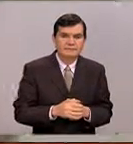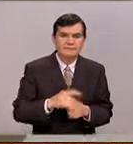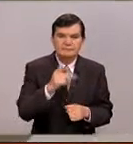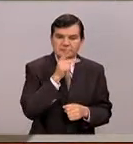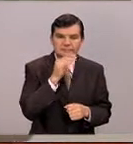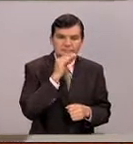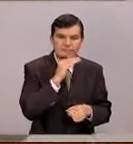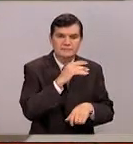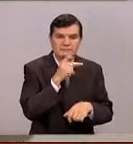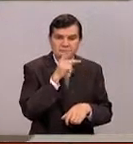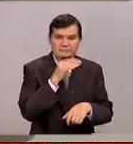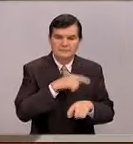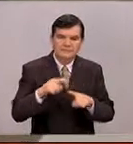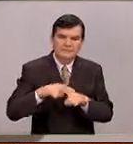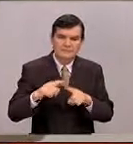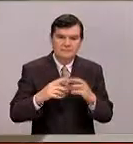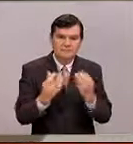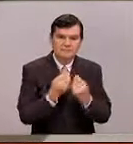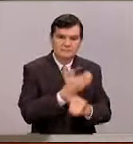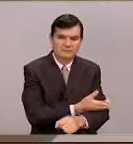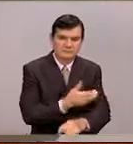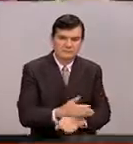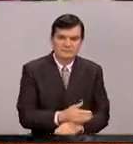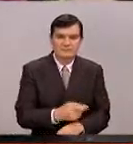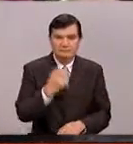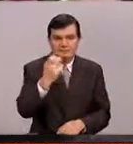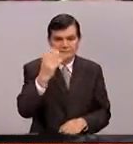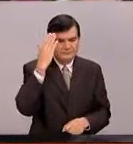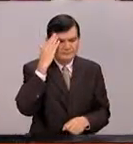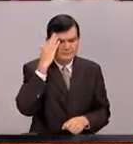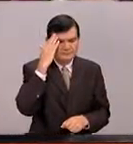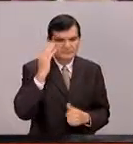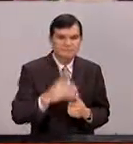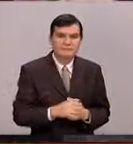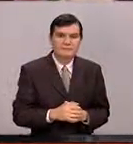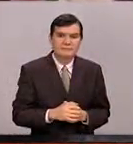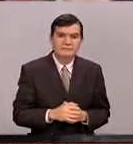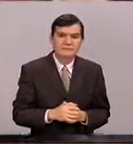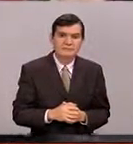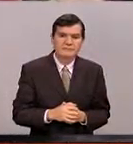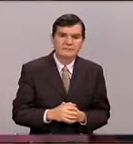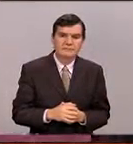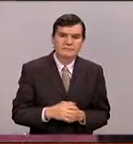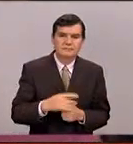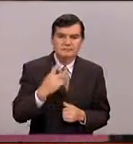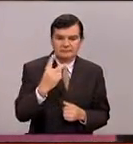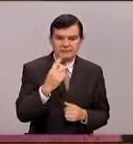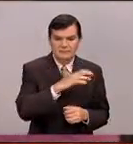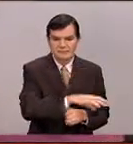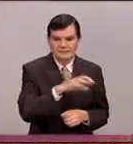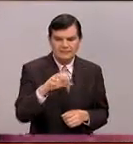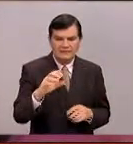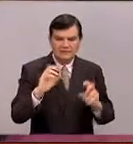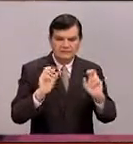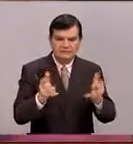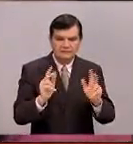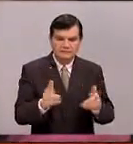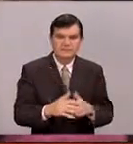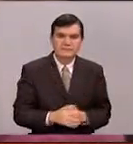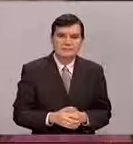los papás y mamás que los acompañan. Estas sedes son dos sedes en Chiapas,